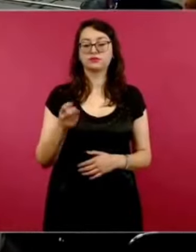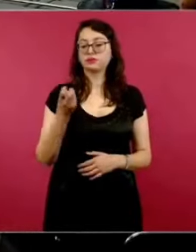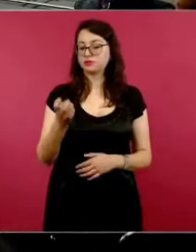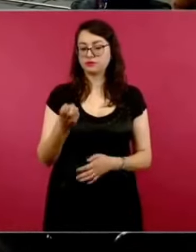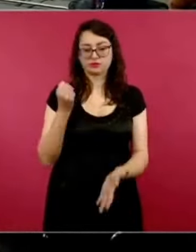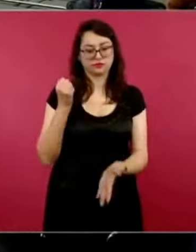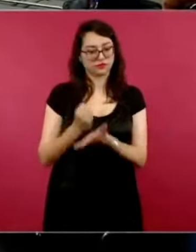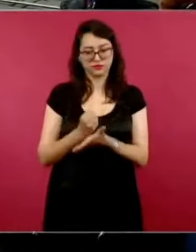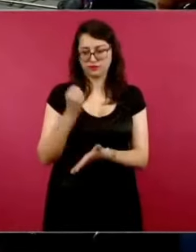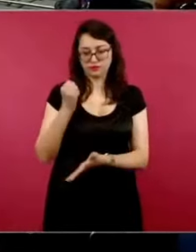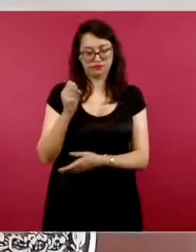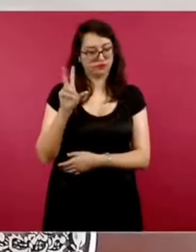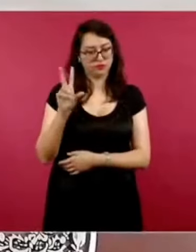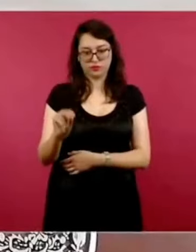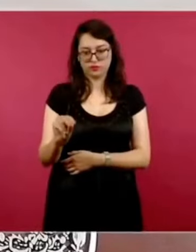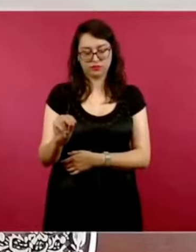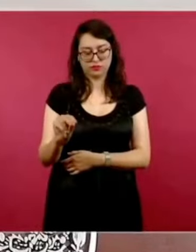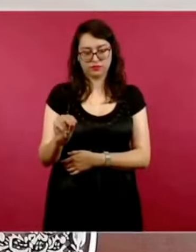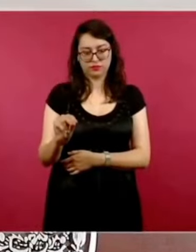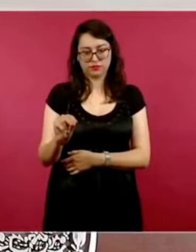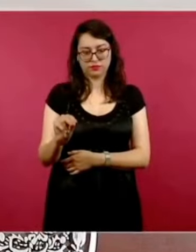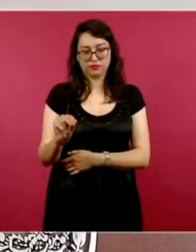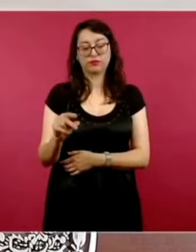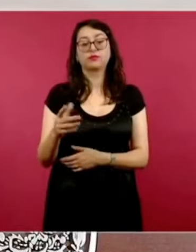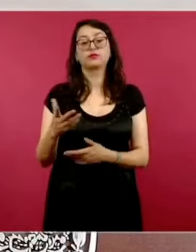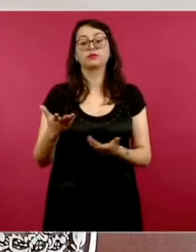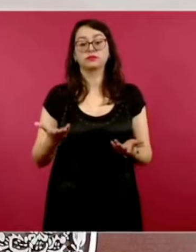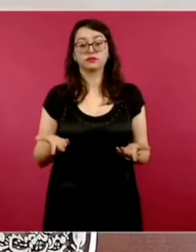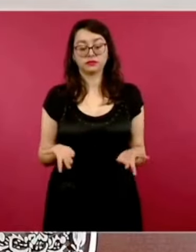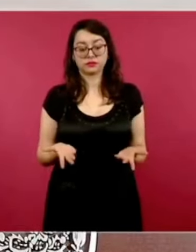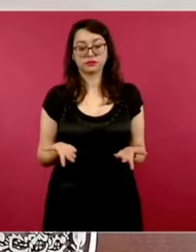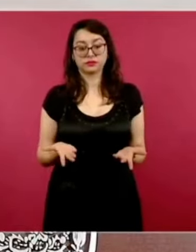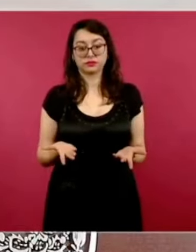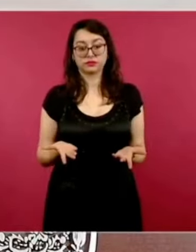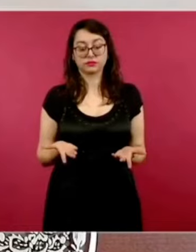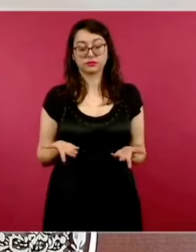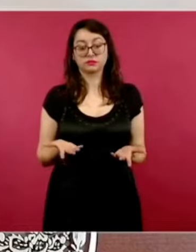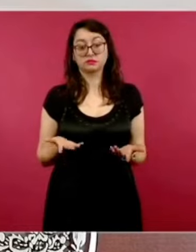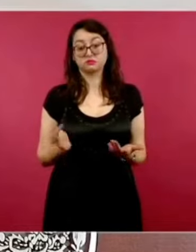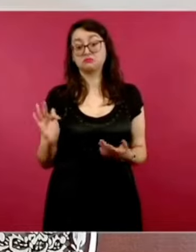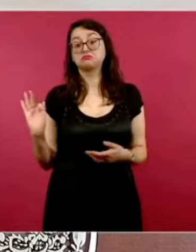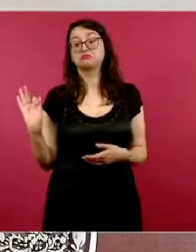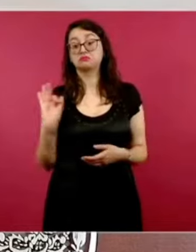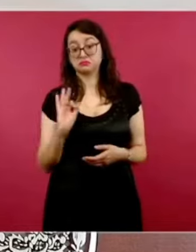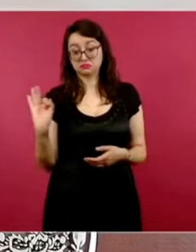no lo autorizan. Entonces, si lo autorizaran